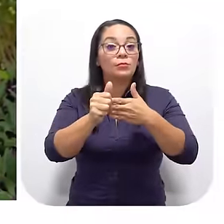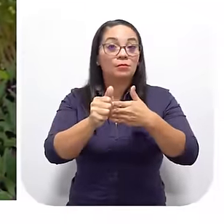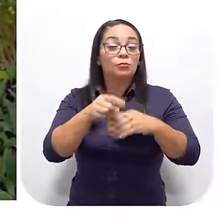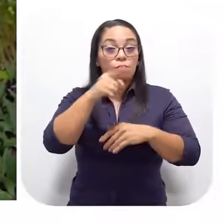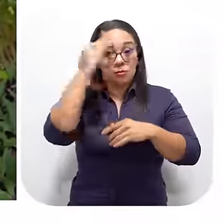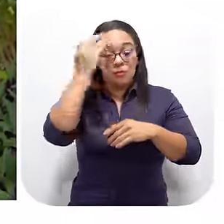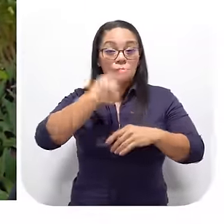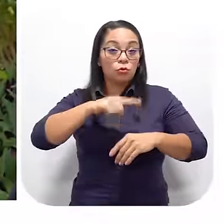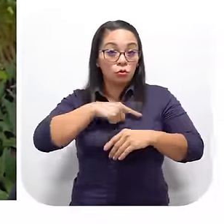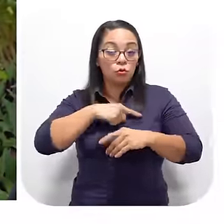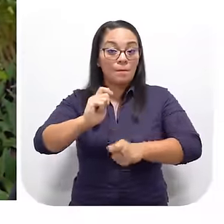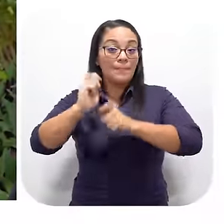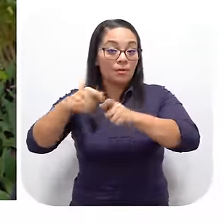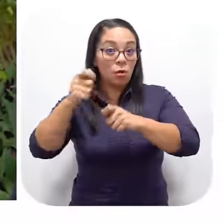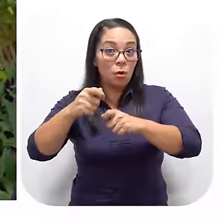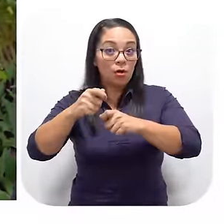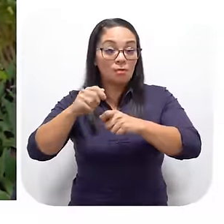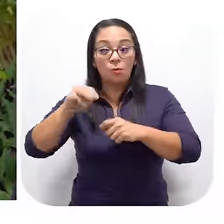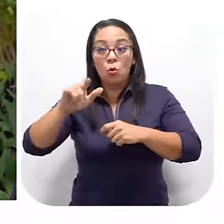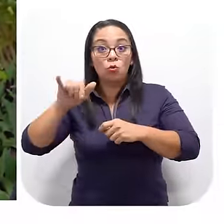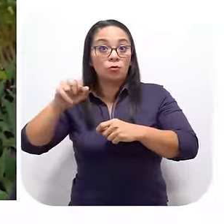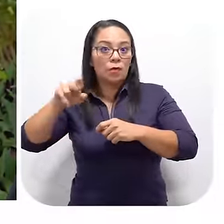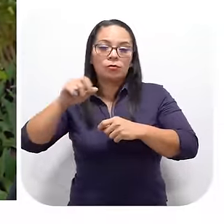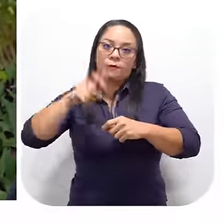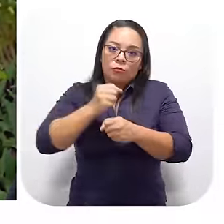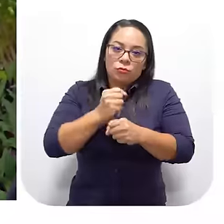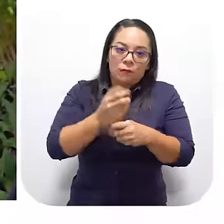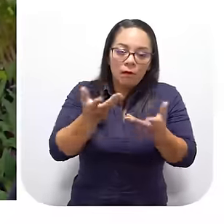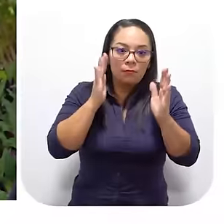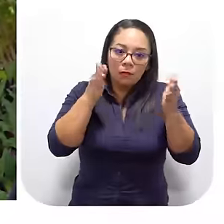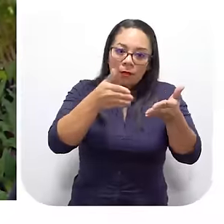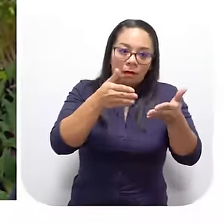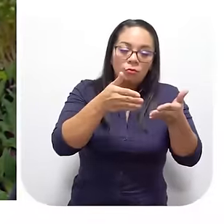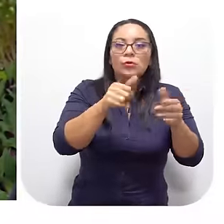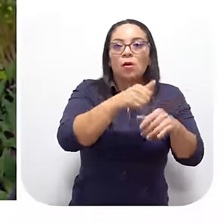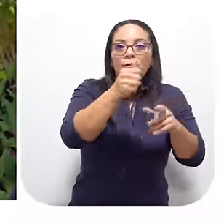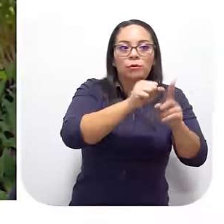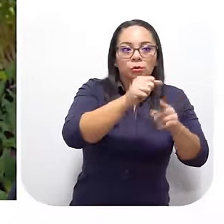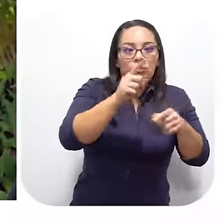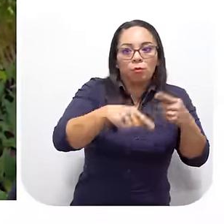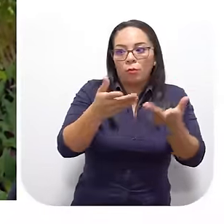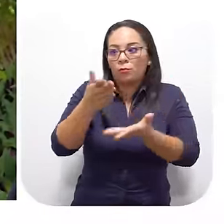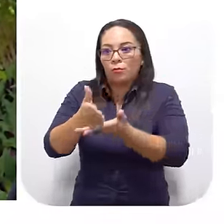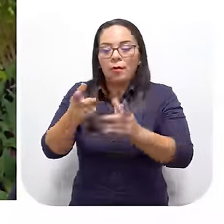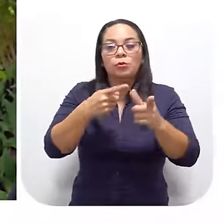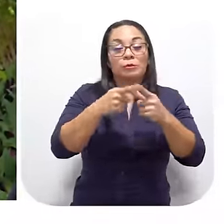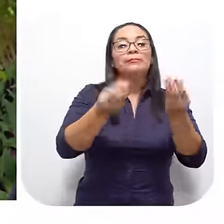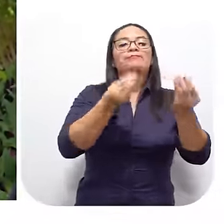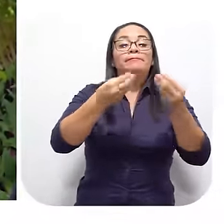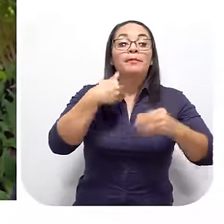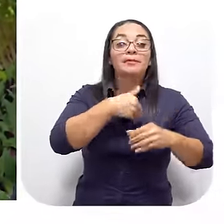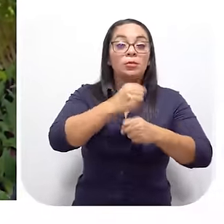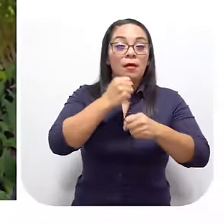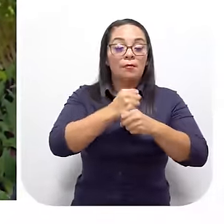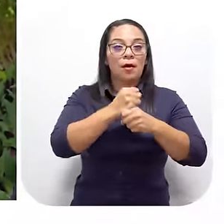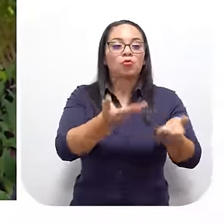parte Como usted sabe Nosotros pescadores Y molosqueros No podemos Dejar de pescar Para dedicarlos A otra situación Entonces